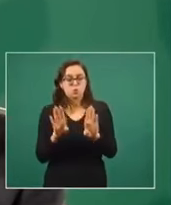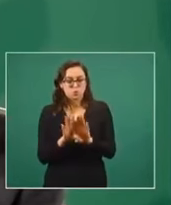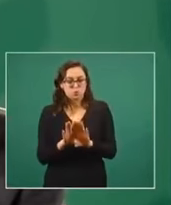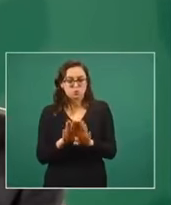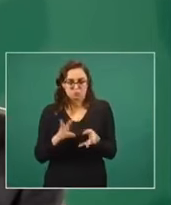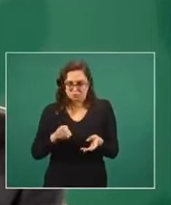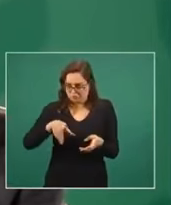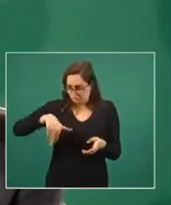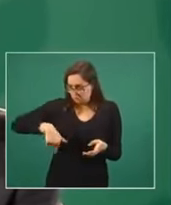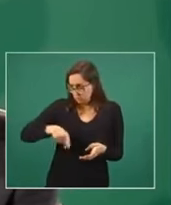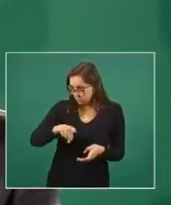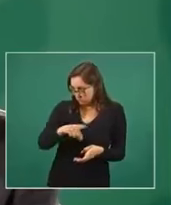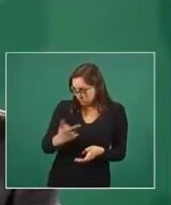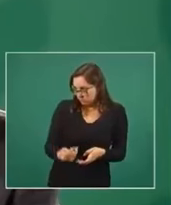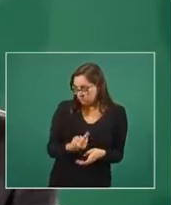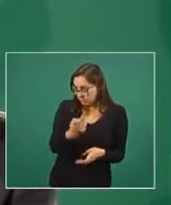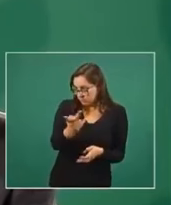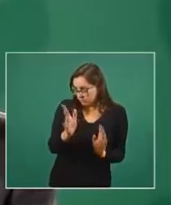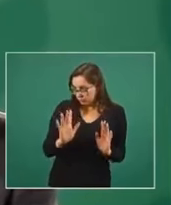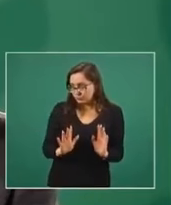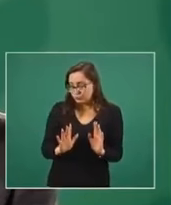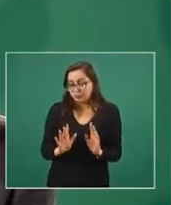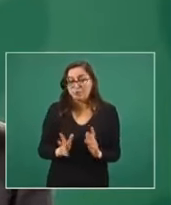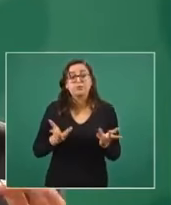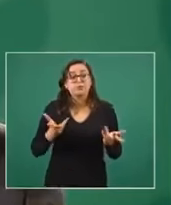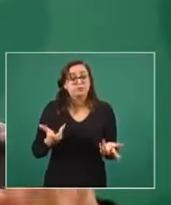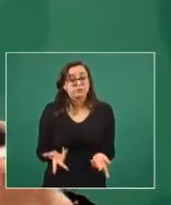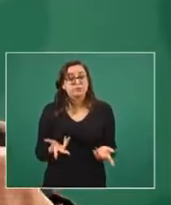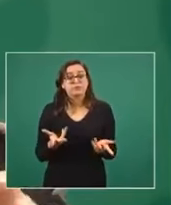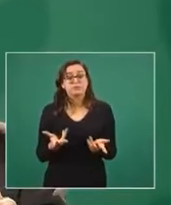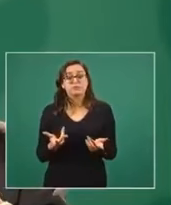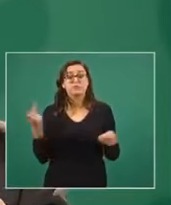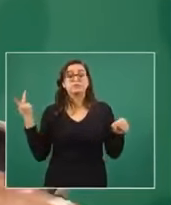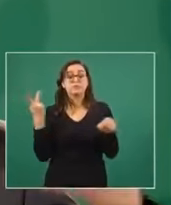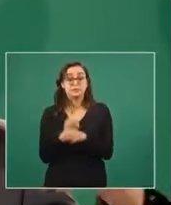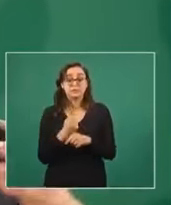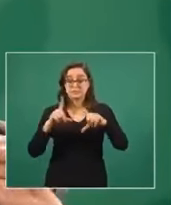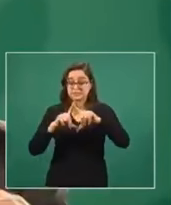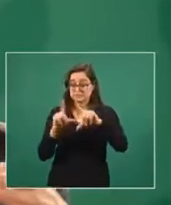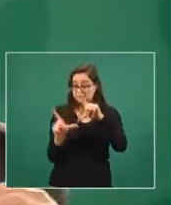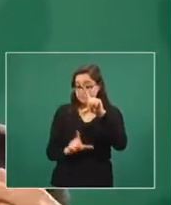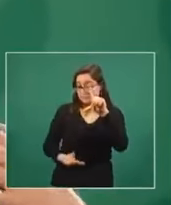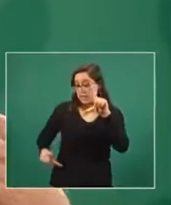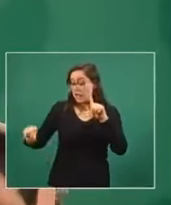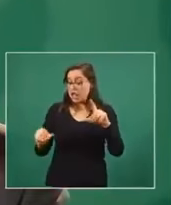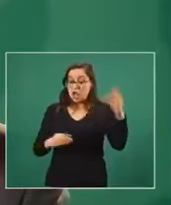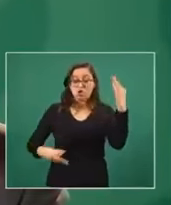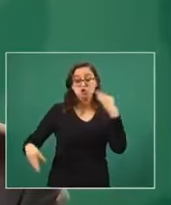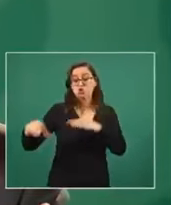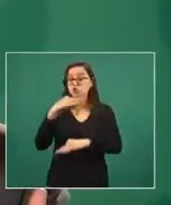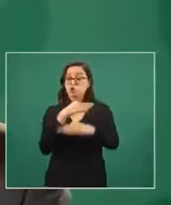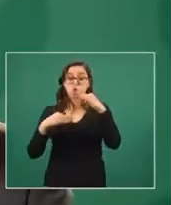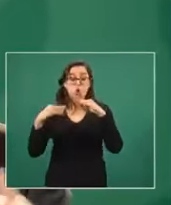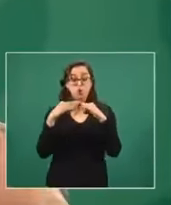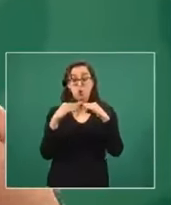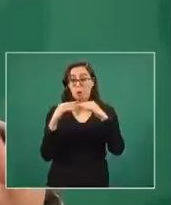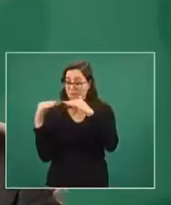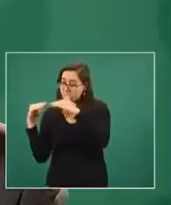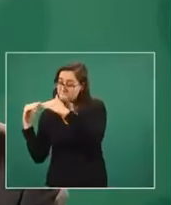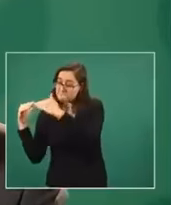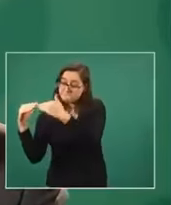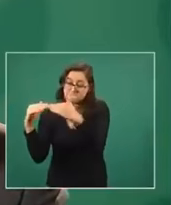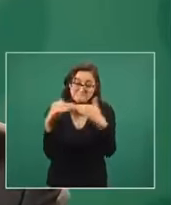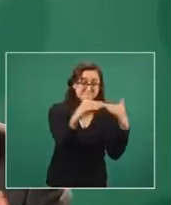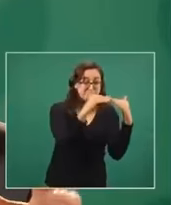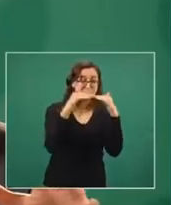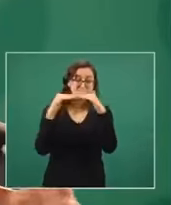socioeconómica, si tuviéramos al país al mismo tiempo en el mismo estado de confinamiento o el mismo grado